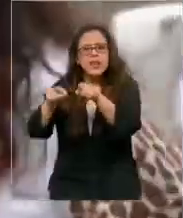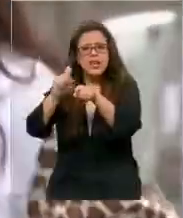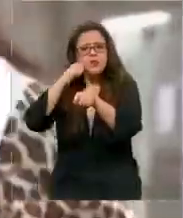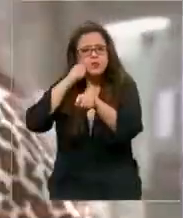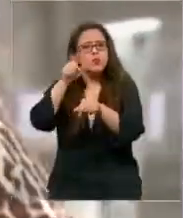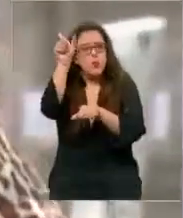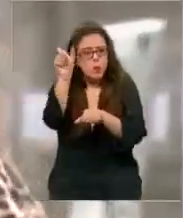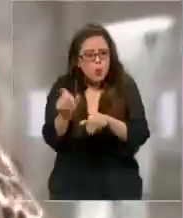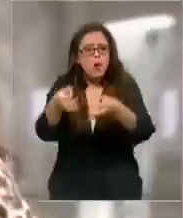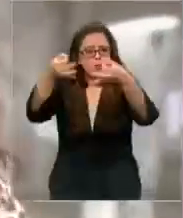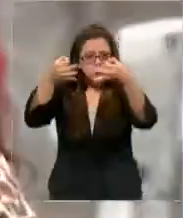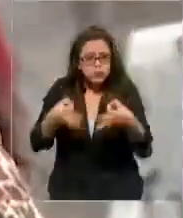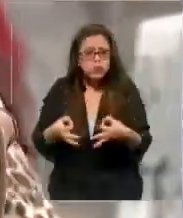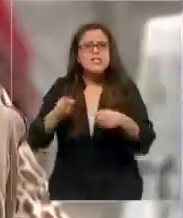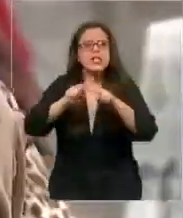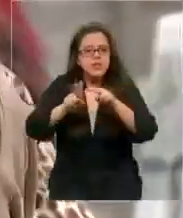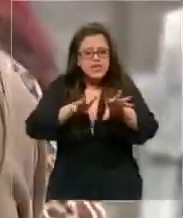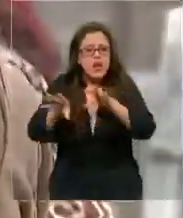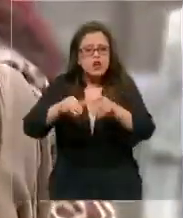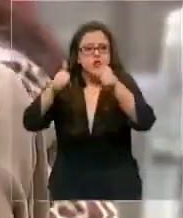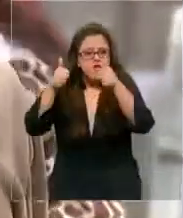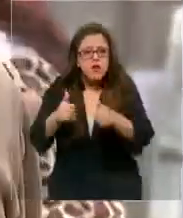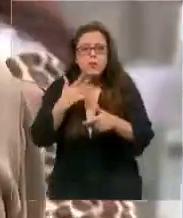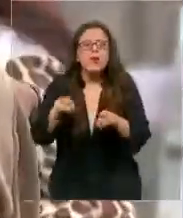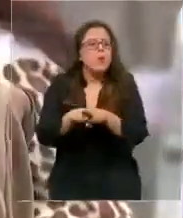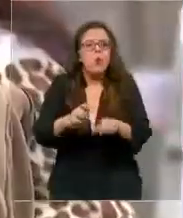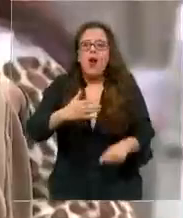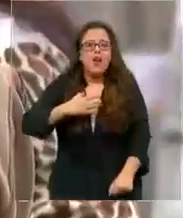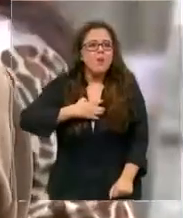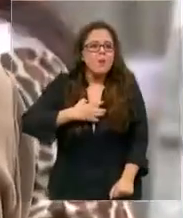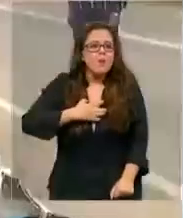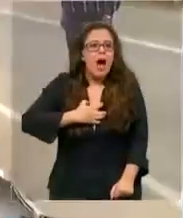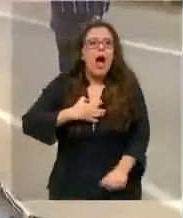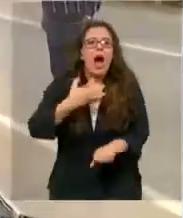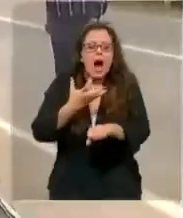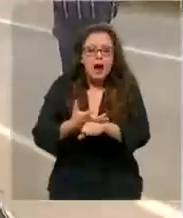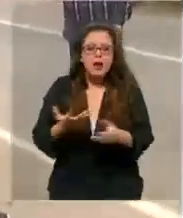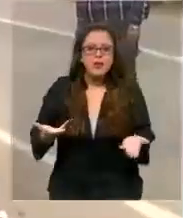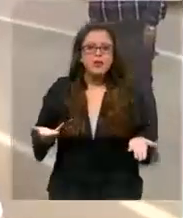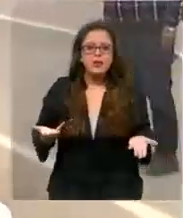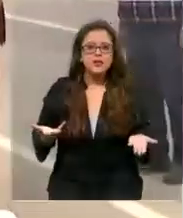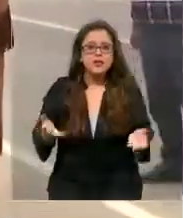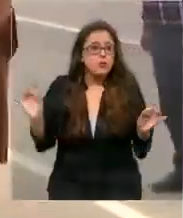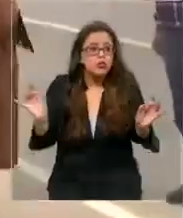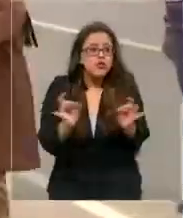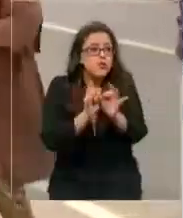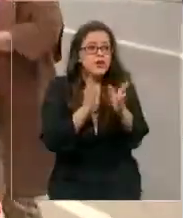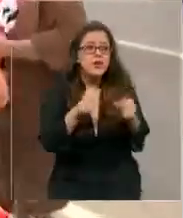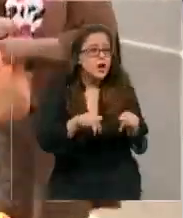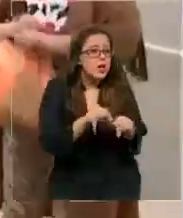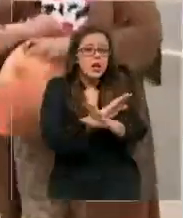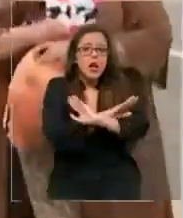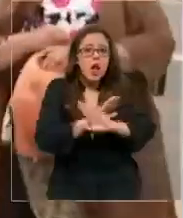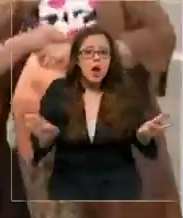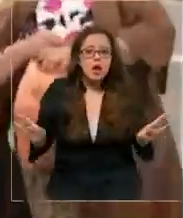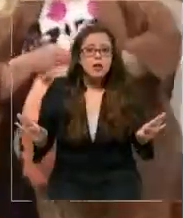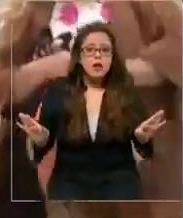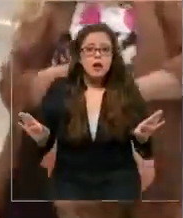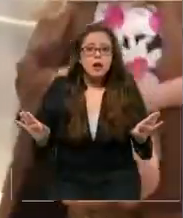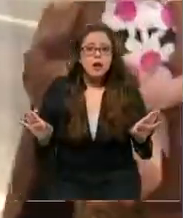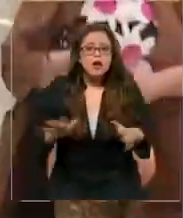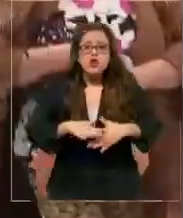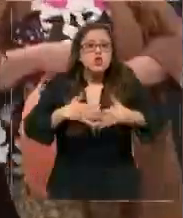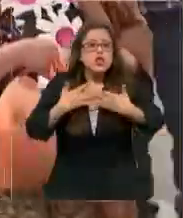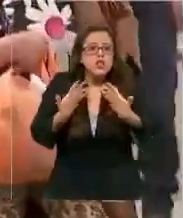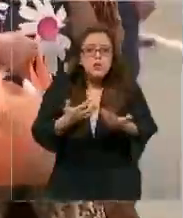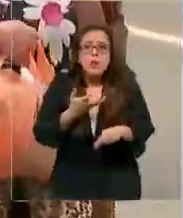correcta. Y que se van a hacer las cosas bien, porque el temor está ahí, que quede en nada. Imagínense cómo nos sentimos